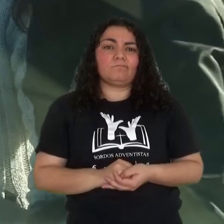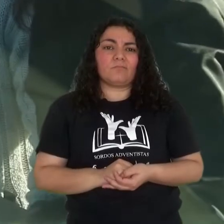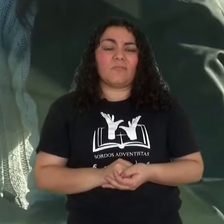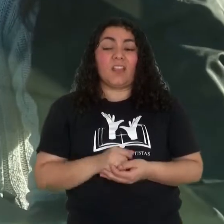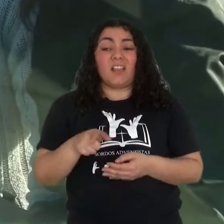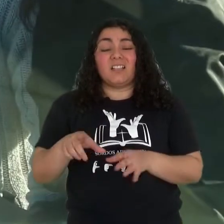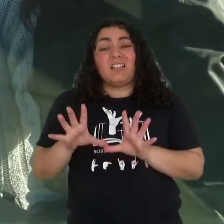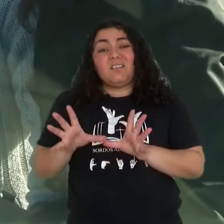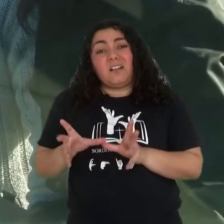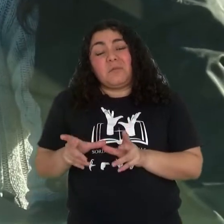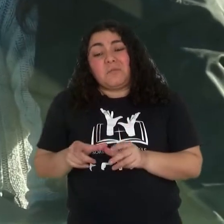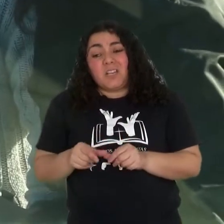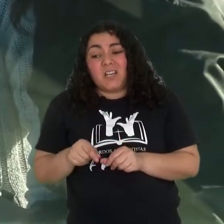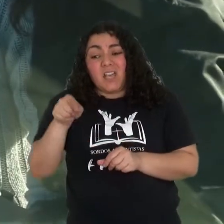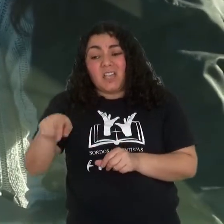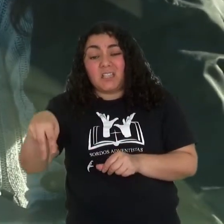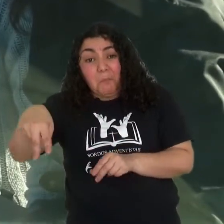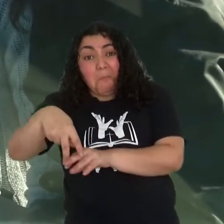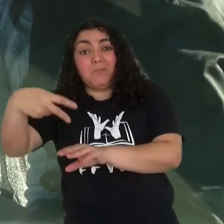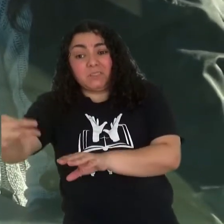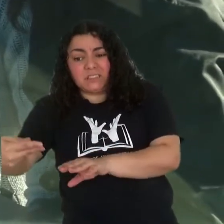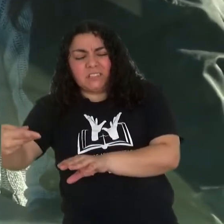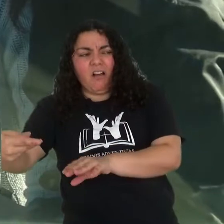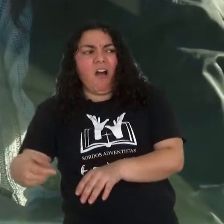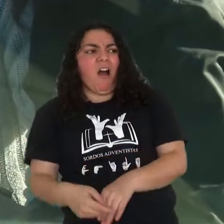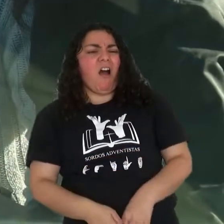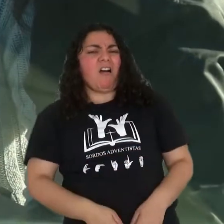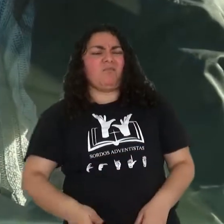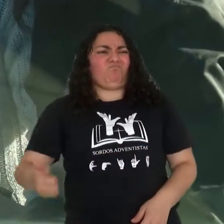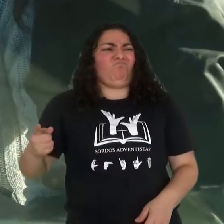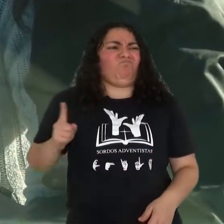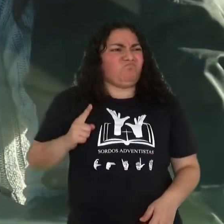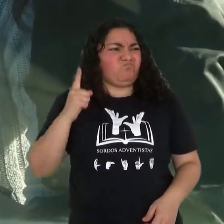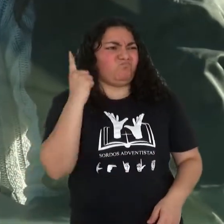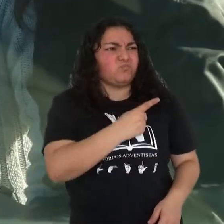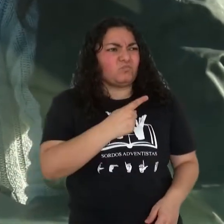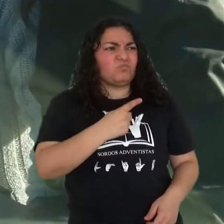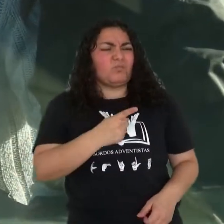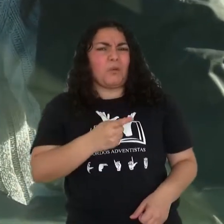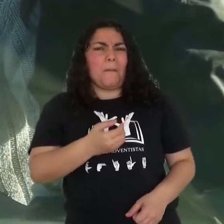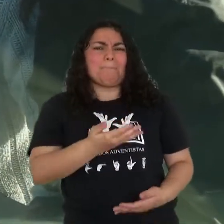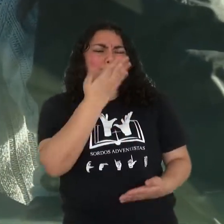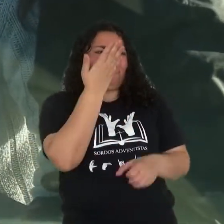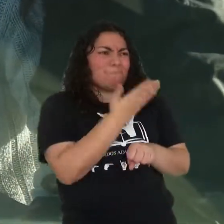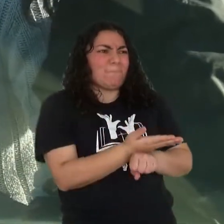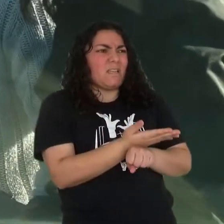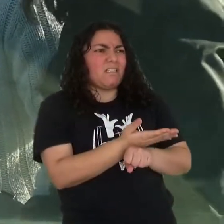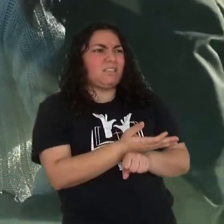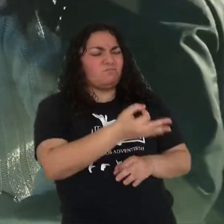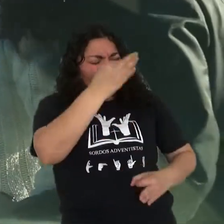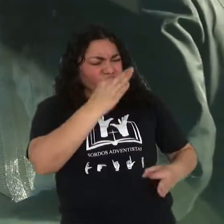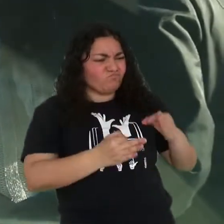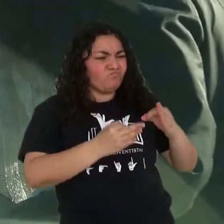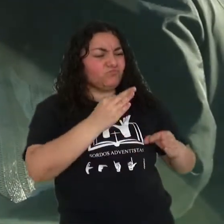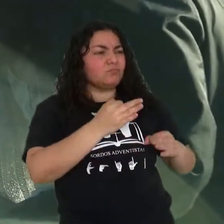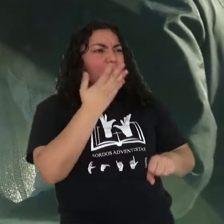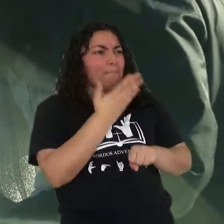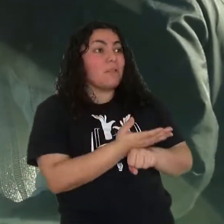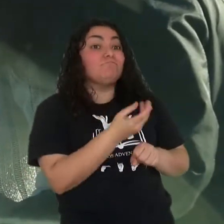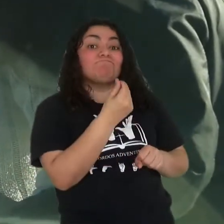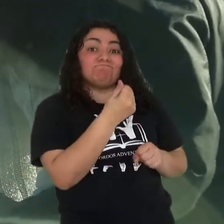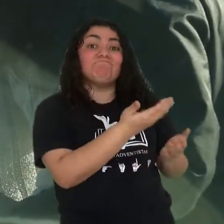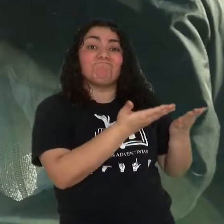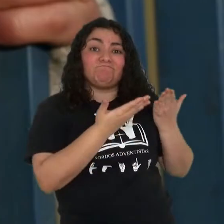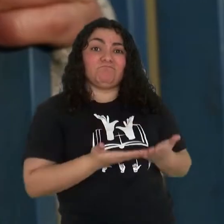La familia de la víctima lo culpó del atropello y exigió justicia y una compensación